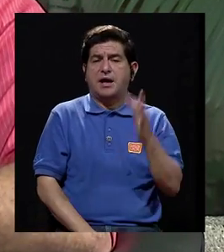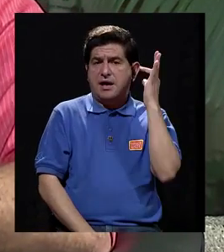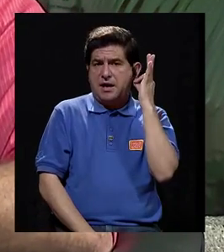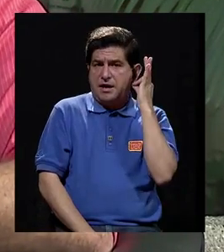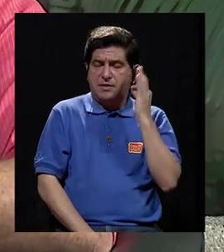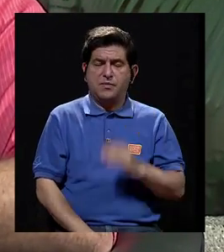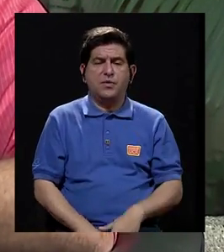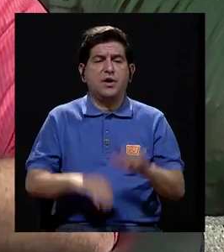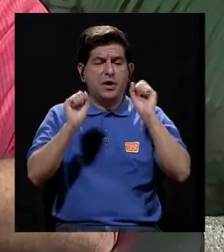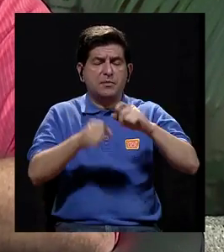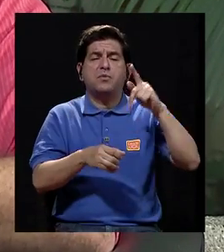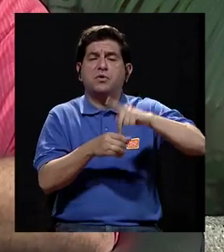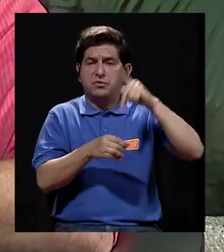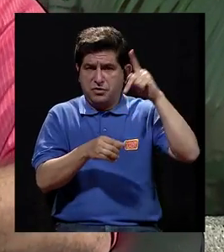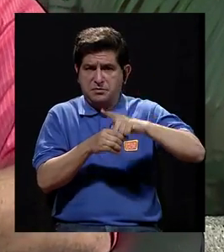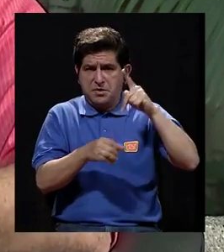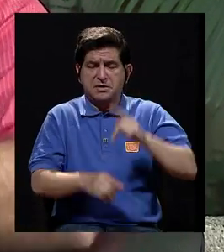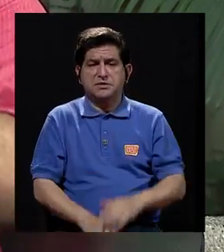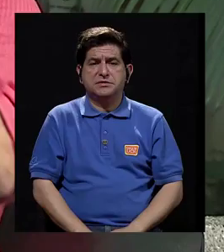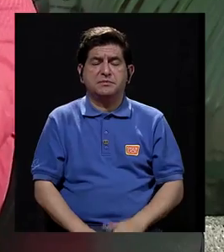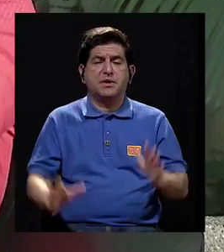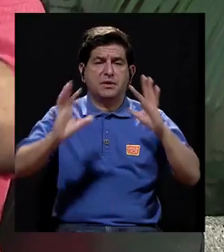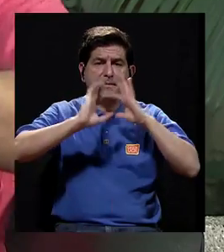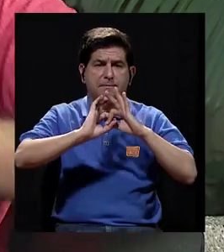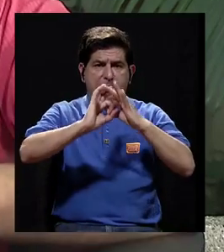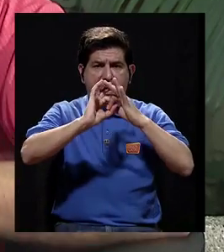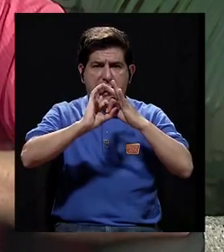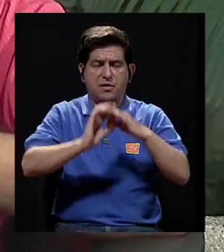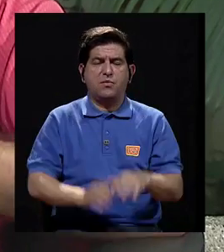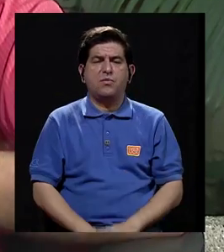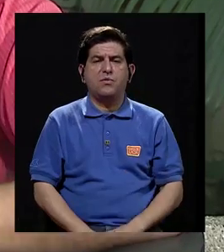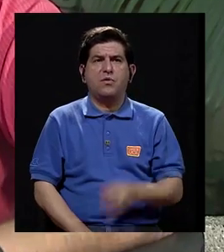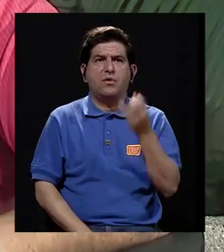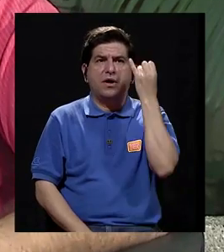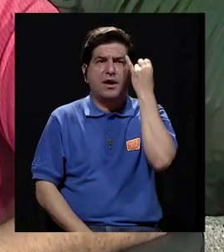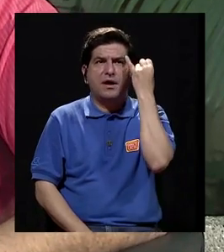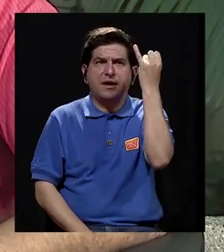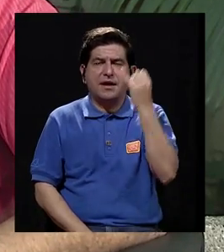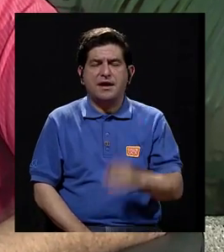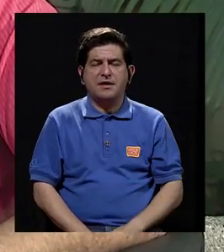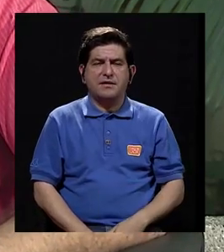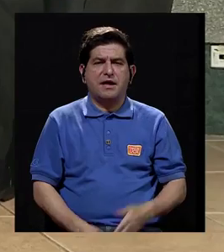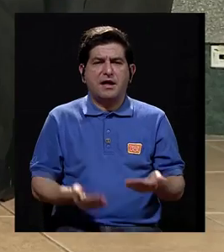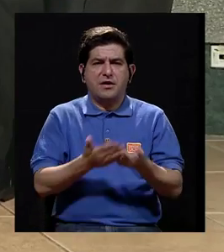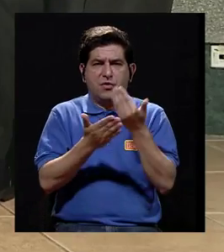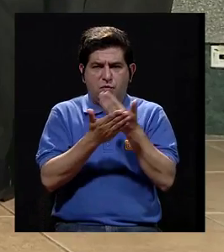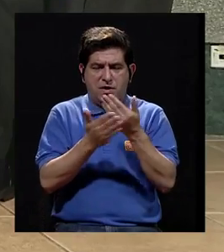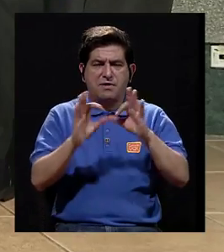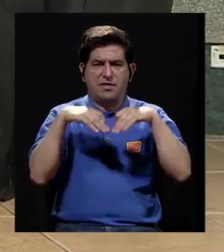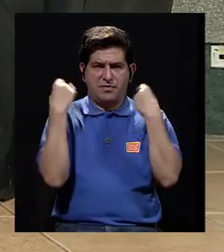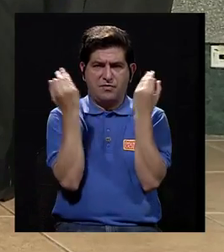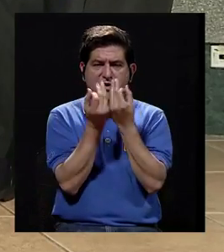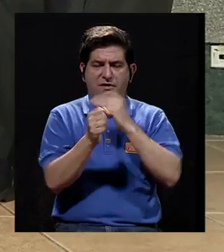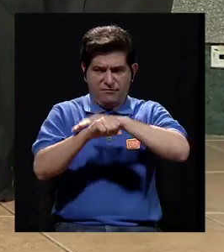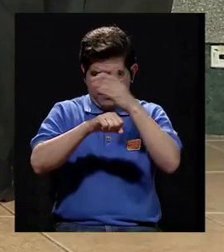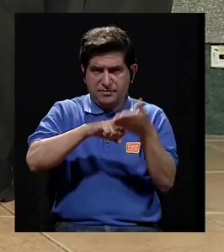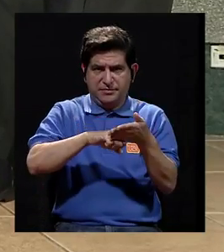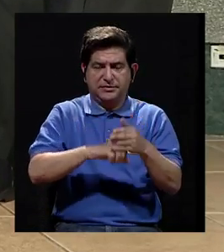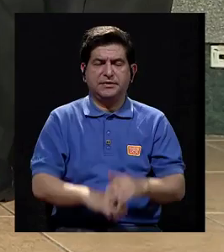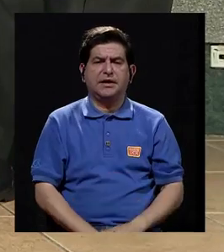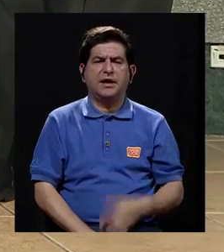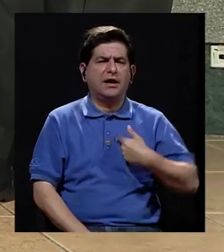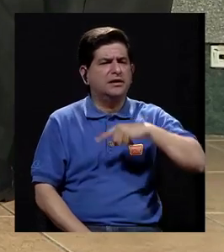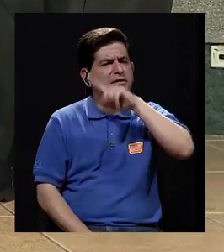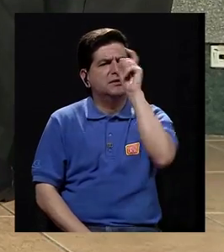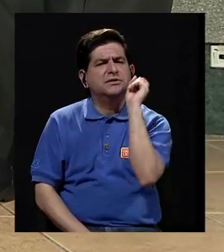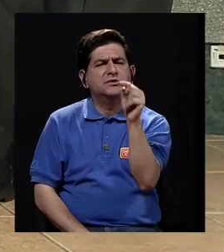mujer embarazada podría formar parte, hacer ese vínculo en el nuevo concepto de familia gestante. Yo quería preguntarle además,